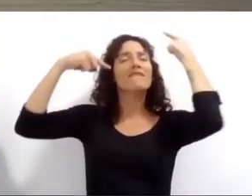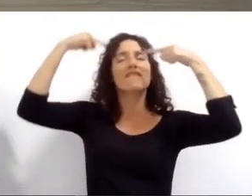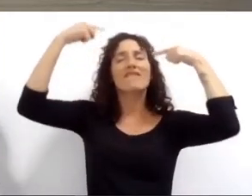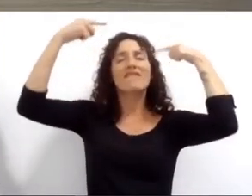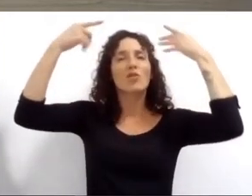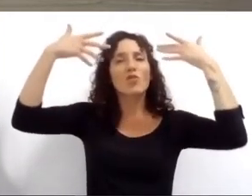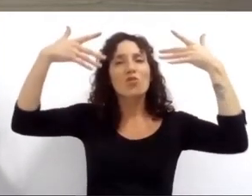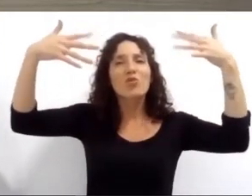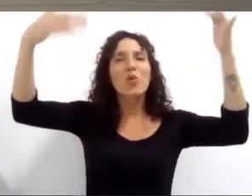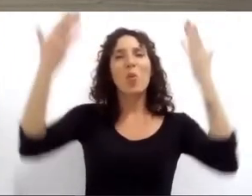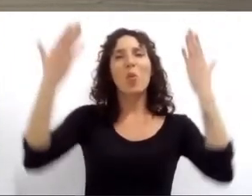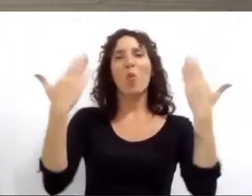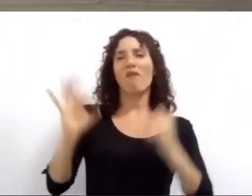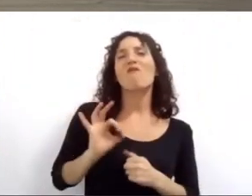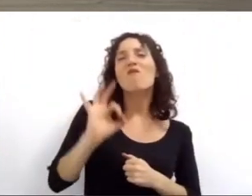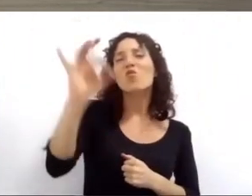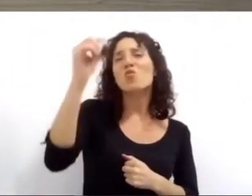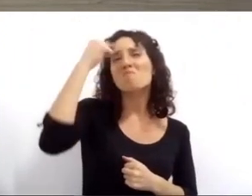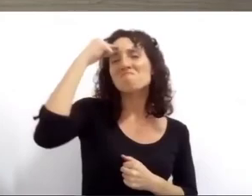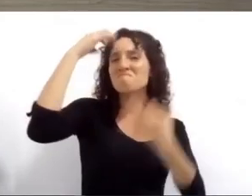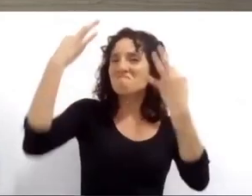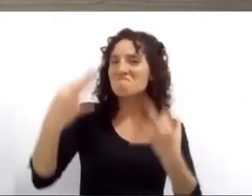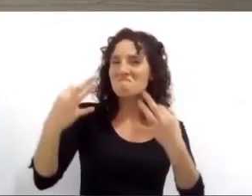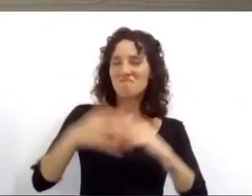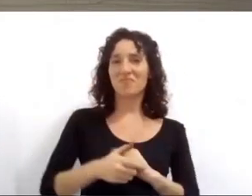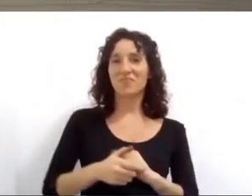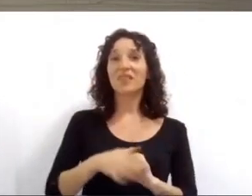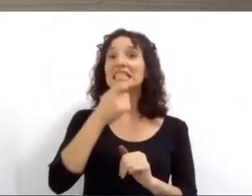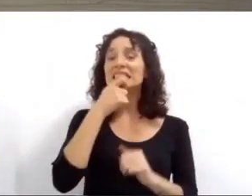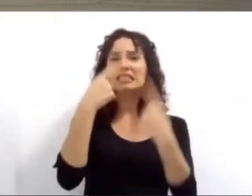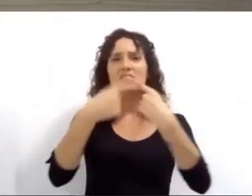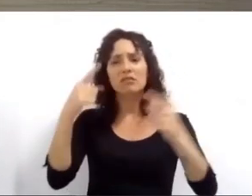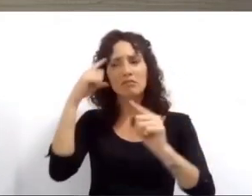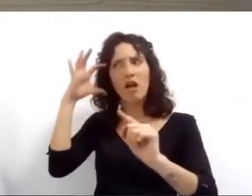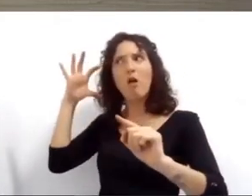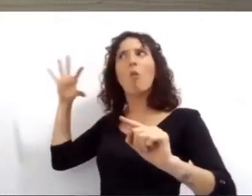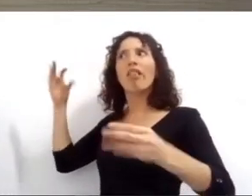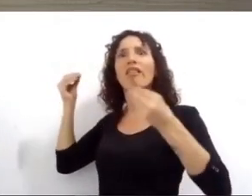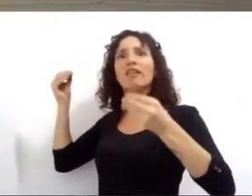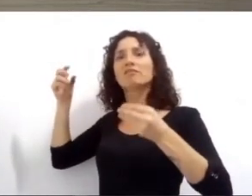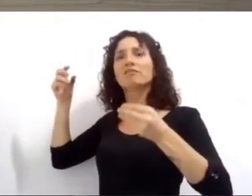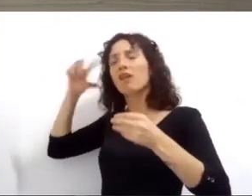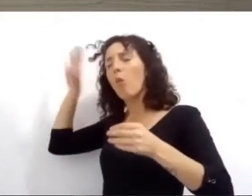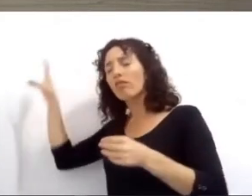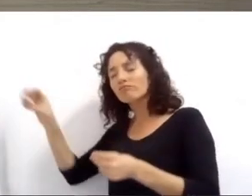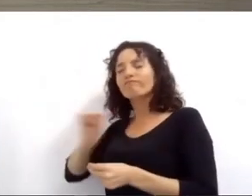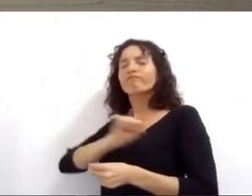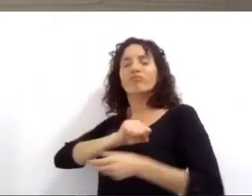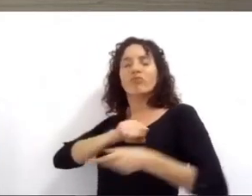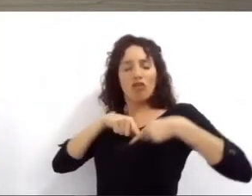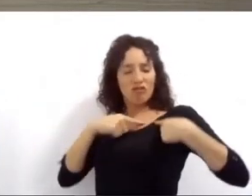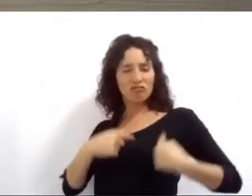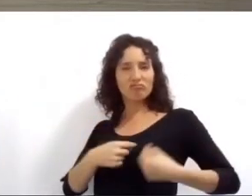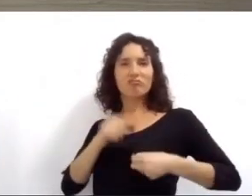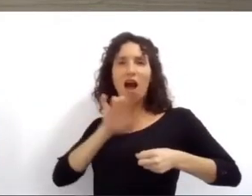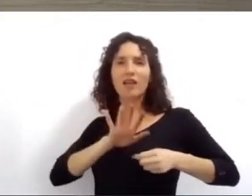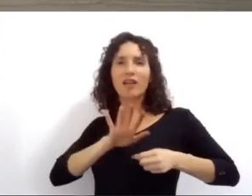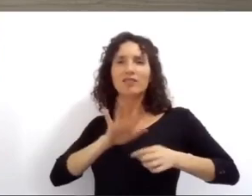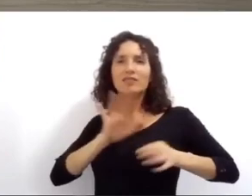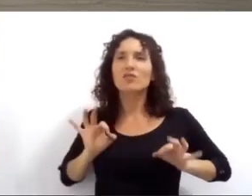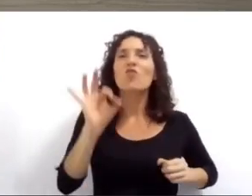recordar quiere decir volver a pasar por el corazón y miremos para adelante va a ser falta mucha esperanza